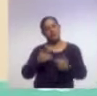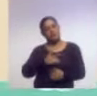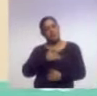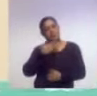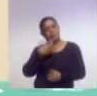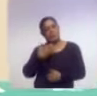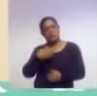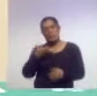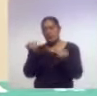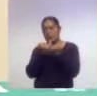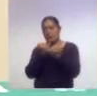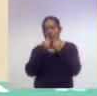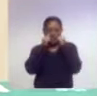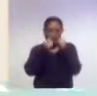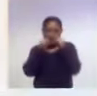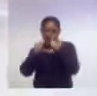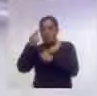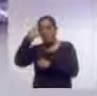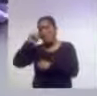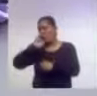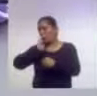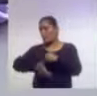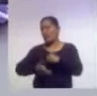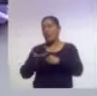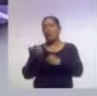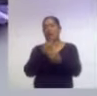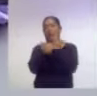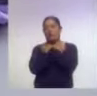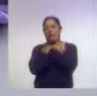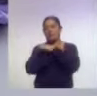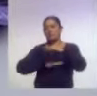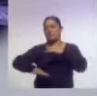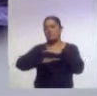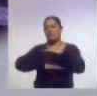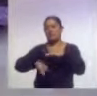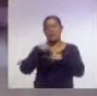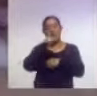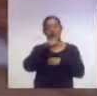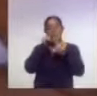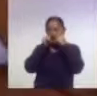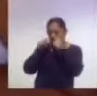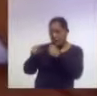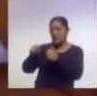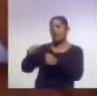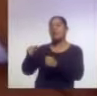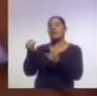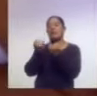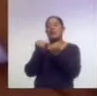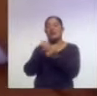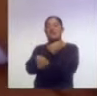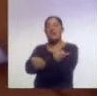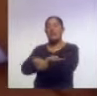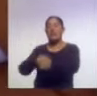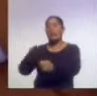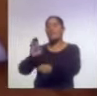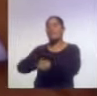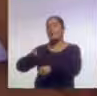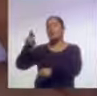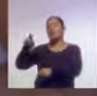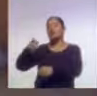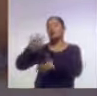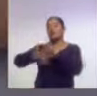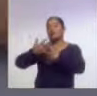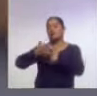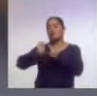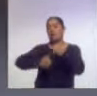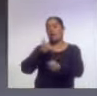atendidos para concluir su educación básica. El ITEA atenderá a los migrantes y a familiares mayores de 15 años que no sepan leer ni